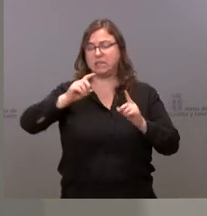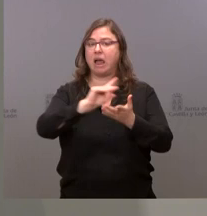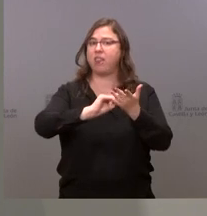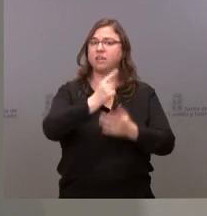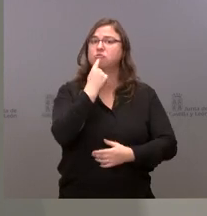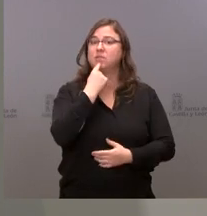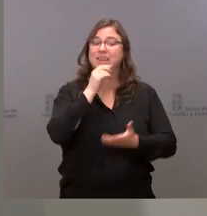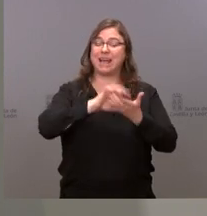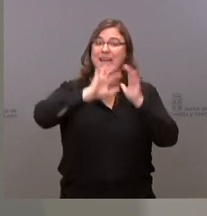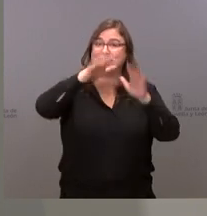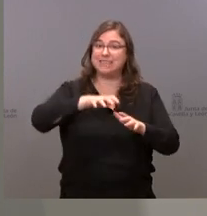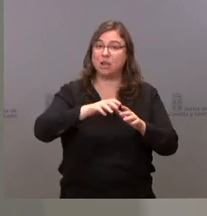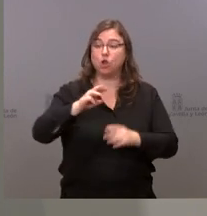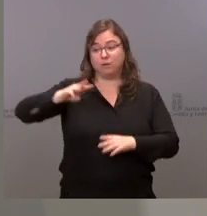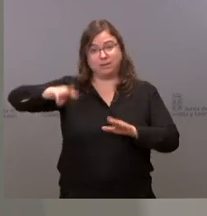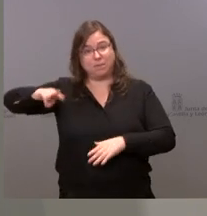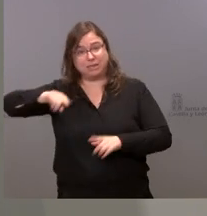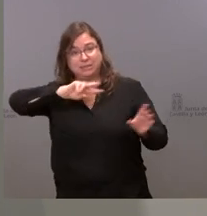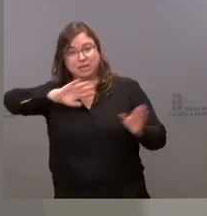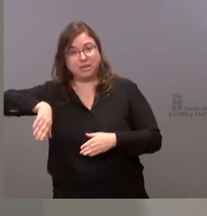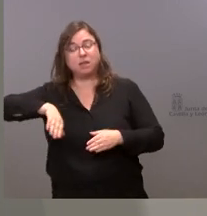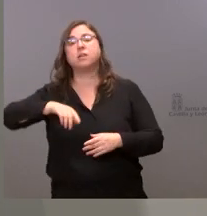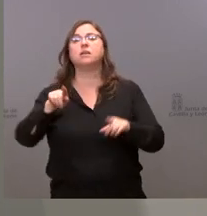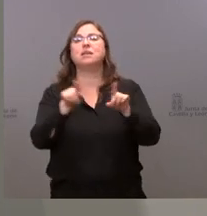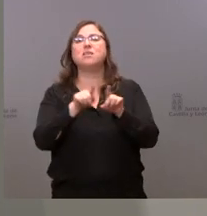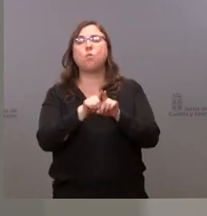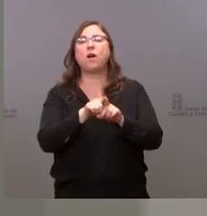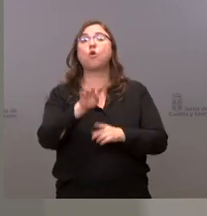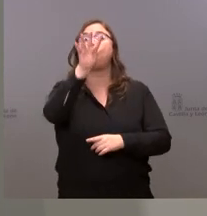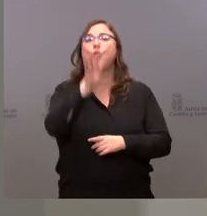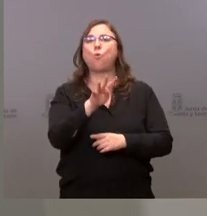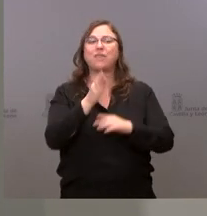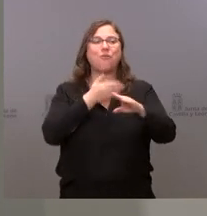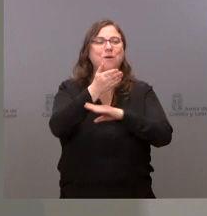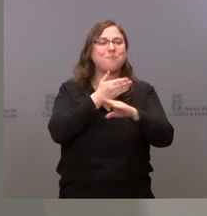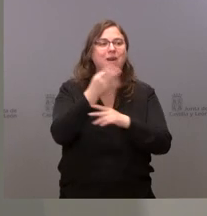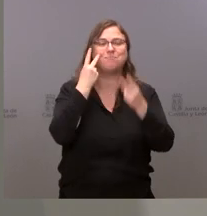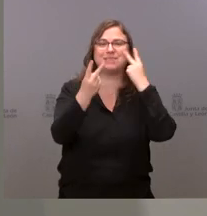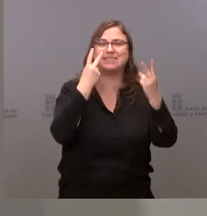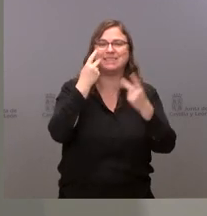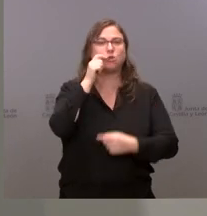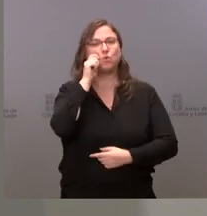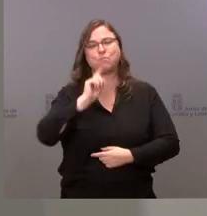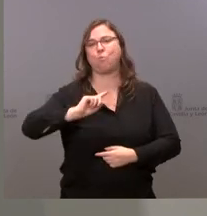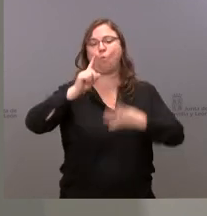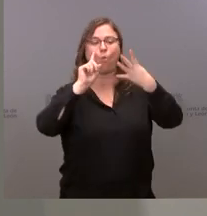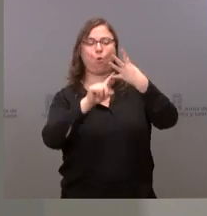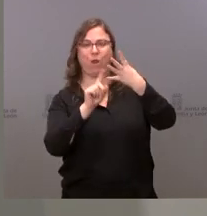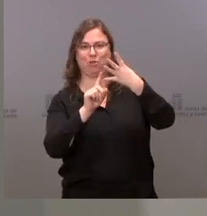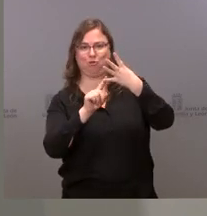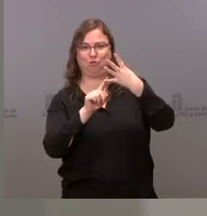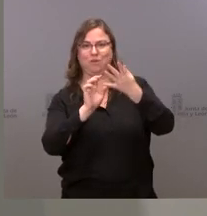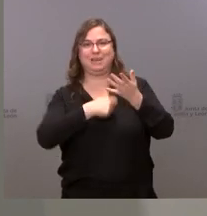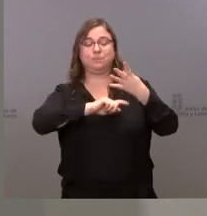y León en el tercer trimestre del año como el cuarto destino favorito en España, solo por detrás de